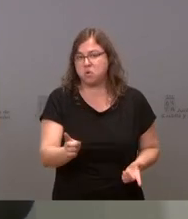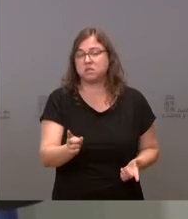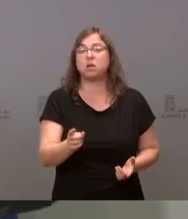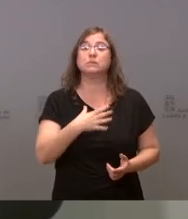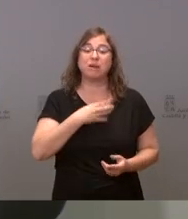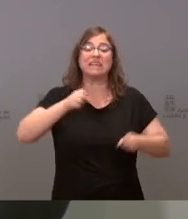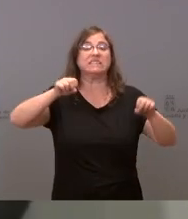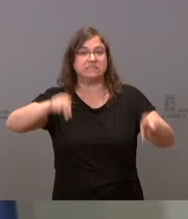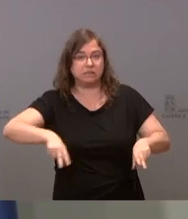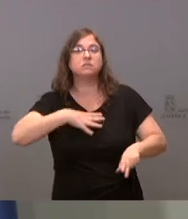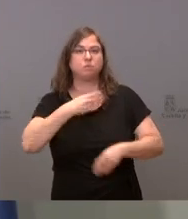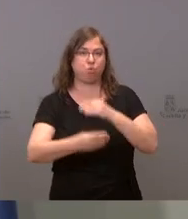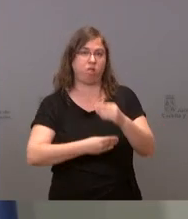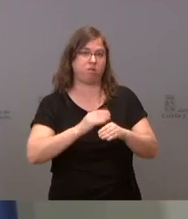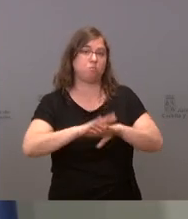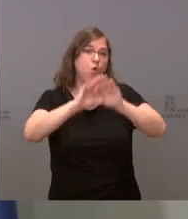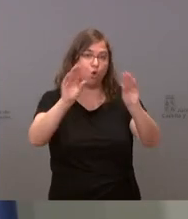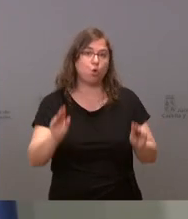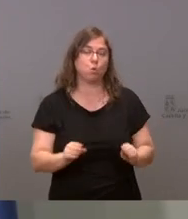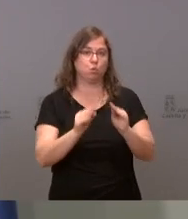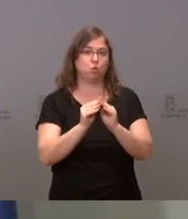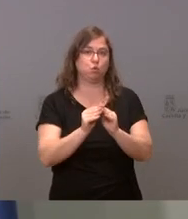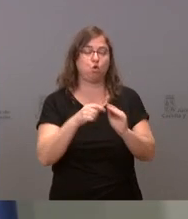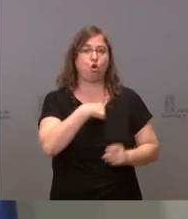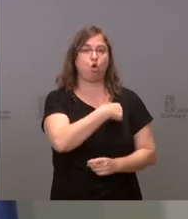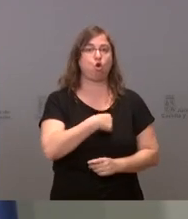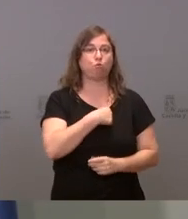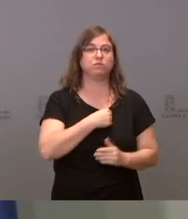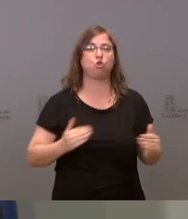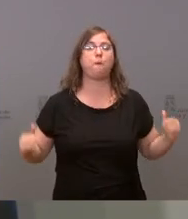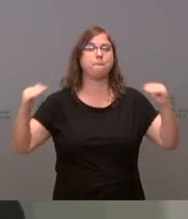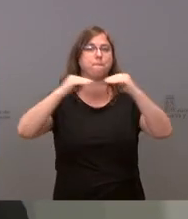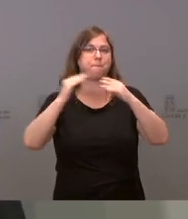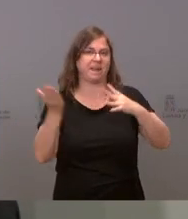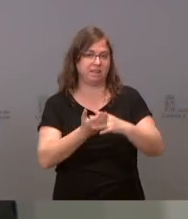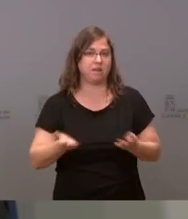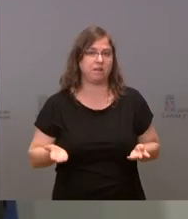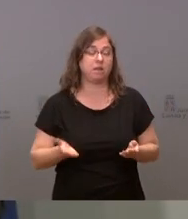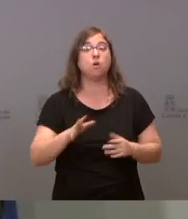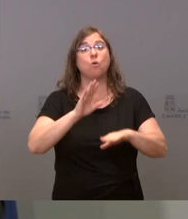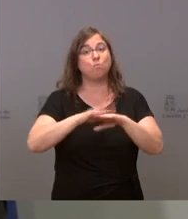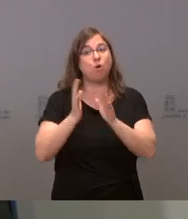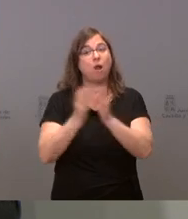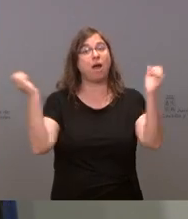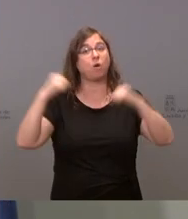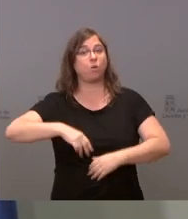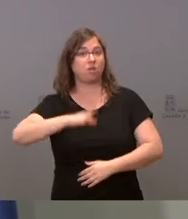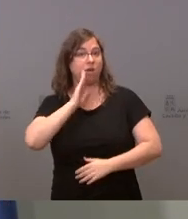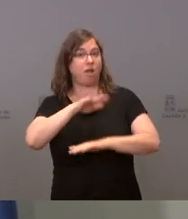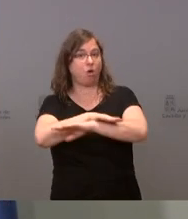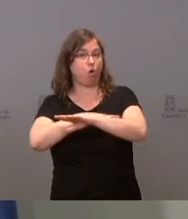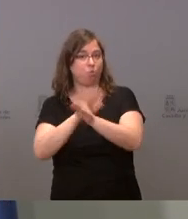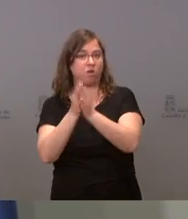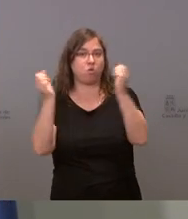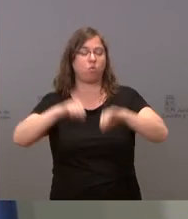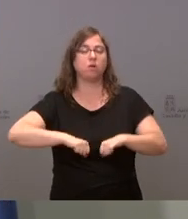Fundación y esa es la conclusión a la que llega la comisión paritaria fruto del acuerdo de gobierno y por tanto nosotros lo que vamos